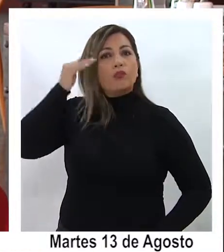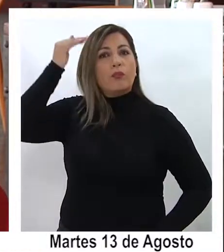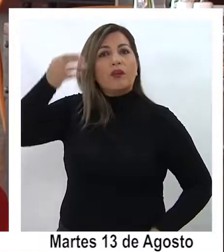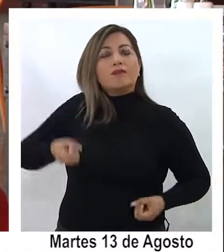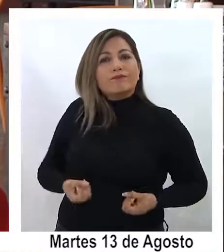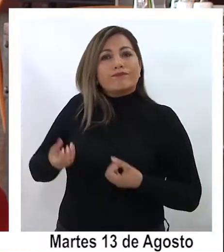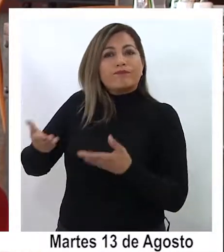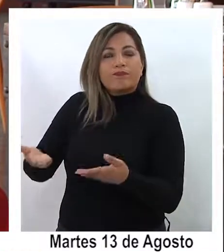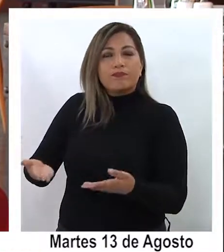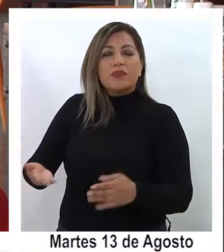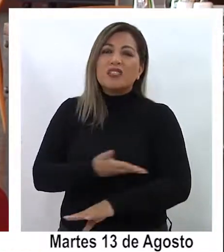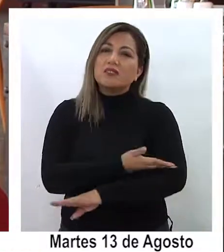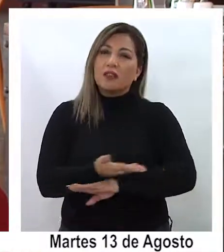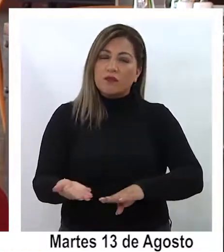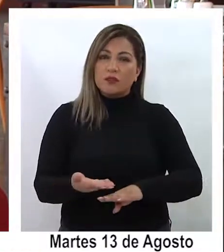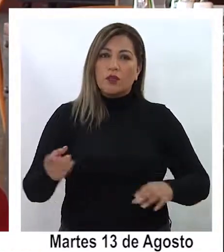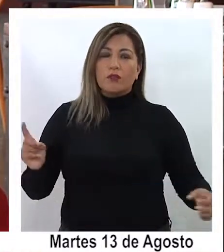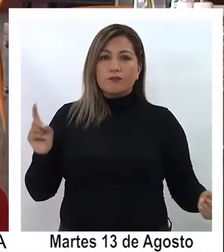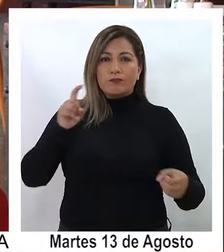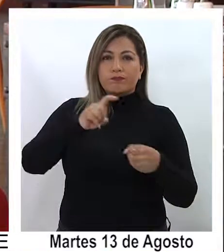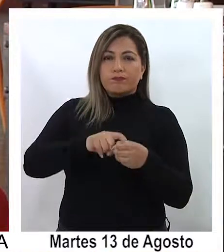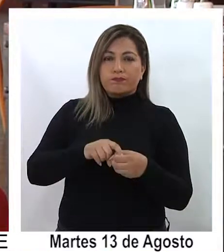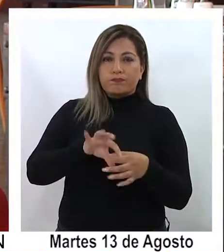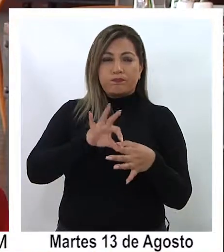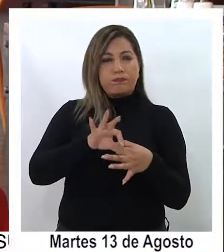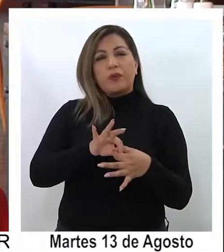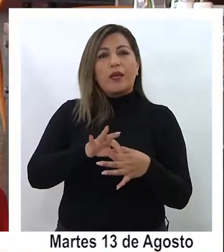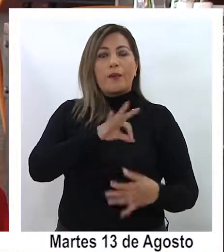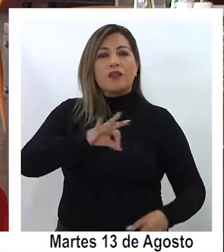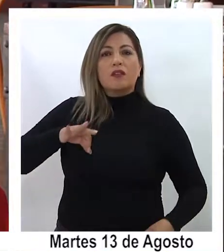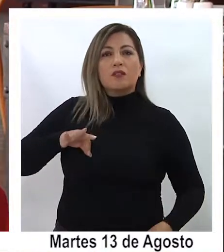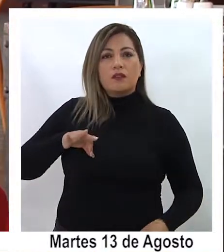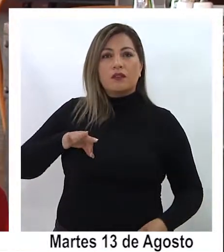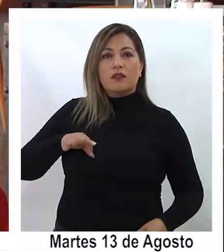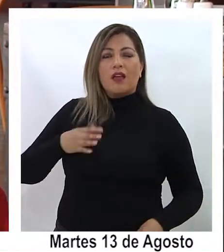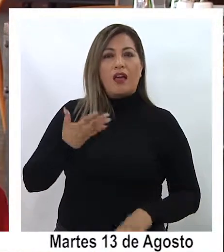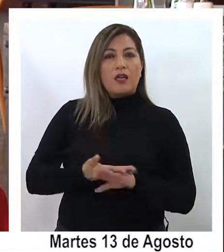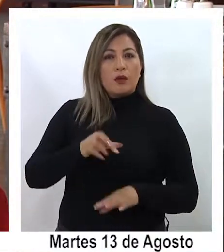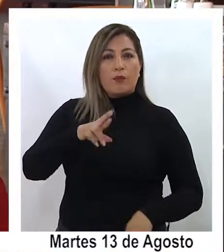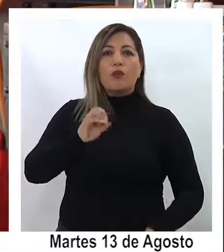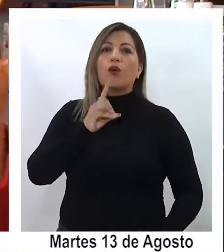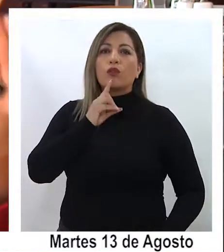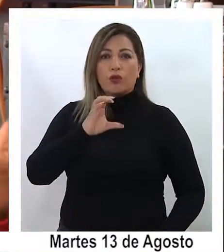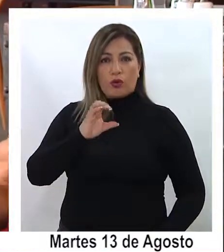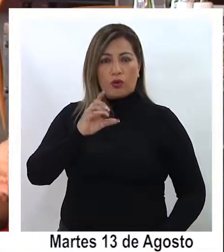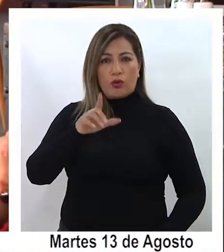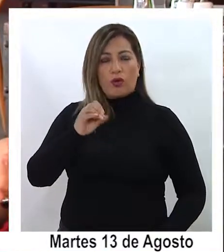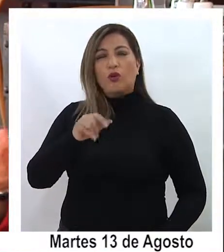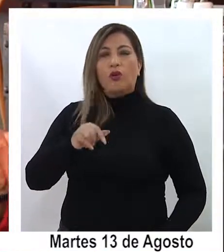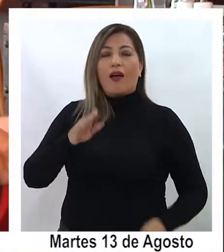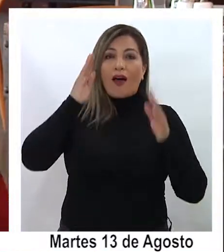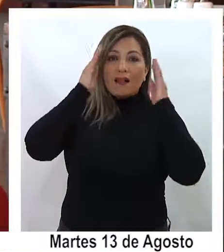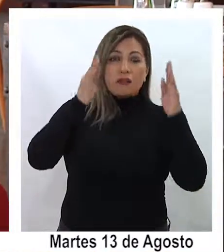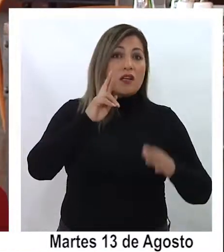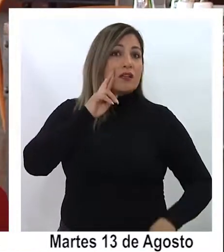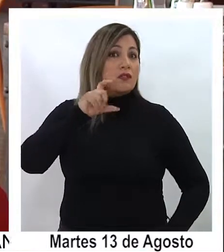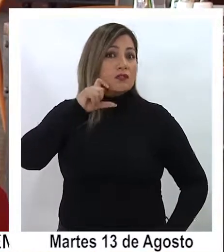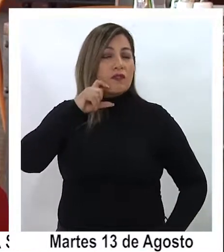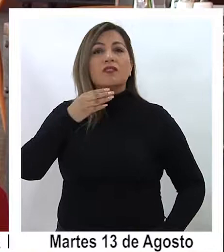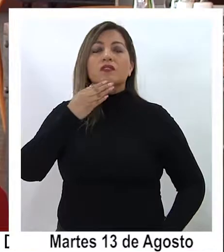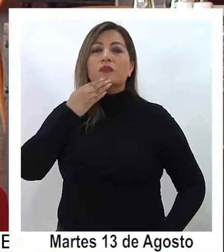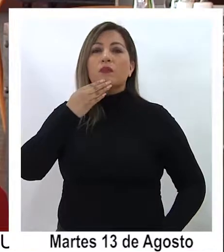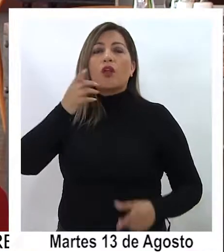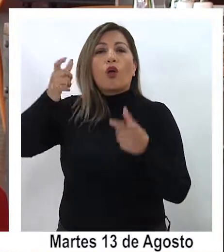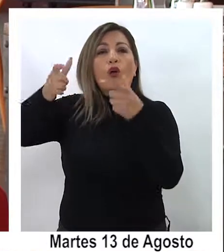sentido respecto de servicios que dependen directamente de nuestro ministerio estamos trabajando con protocolos de atención tanto en el registro civil como en las